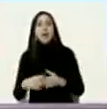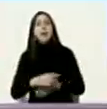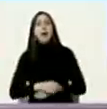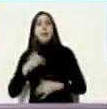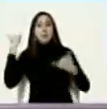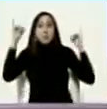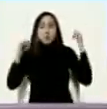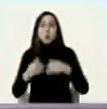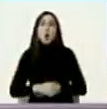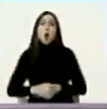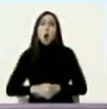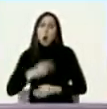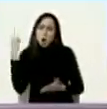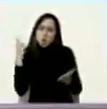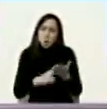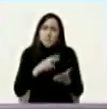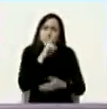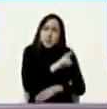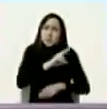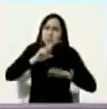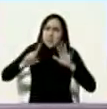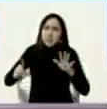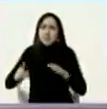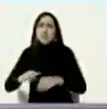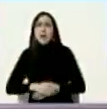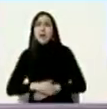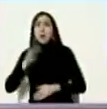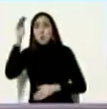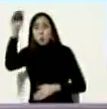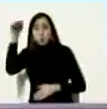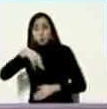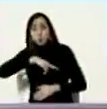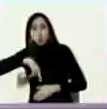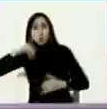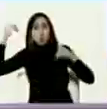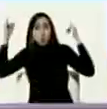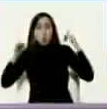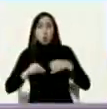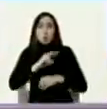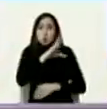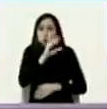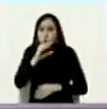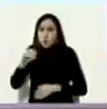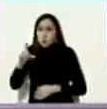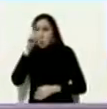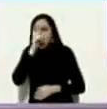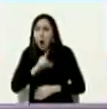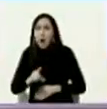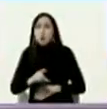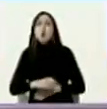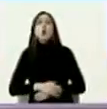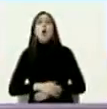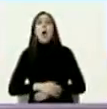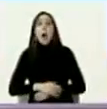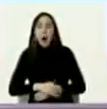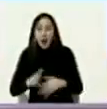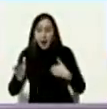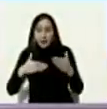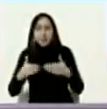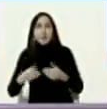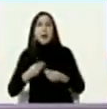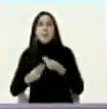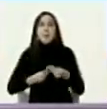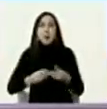2026 estemos celebrando los 200 años del Congreso de Panamá nosotros aspiramos